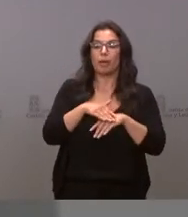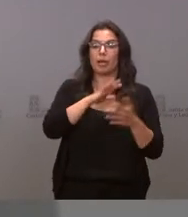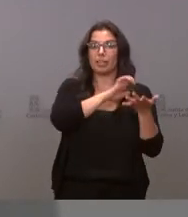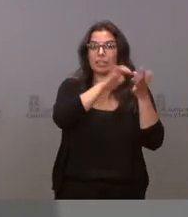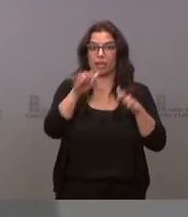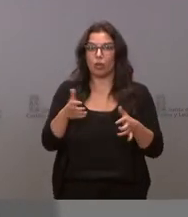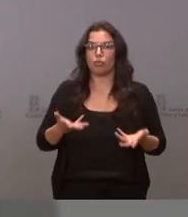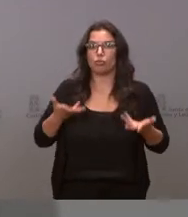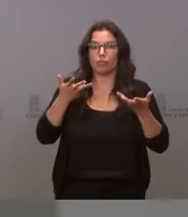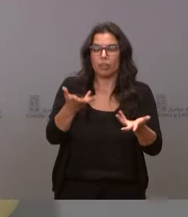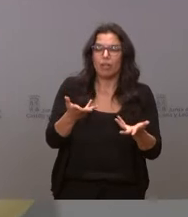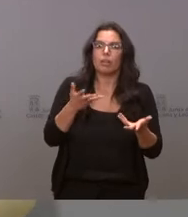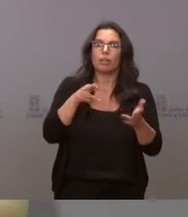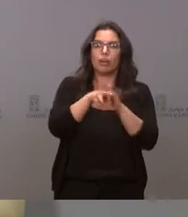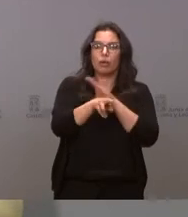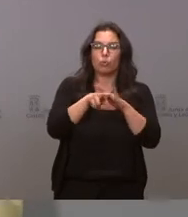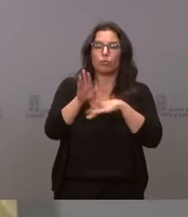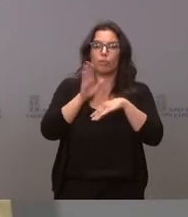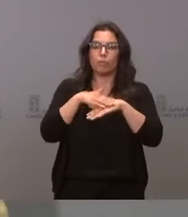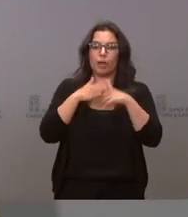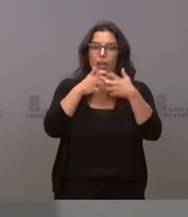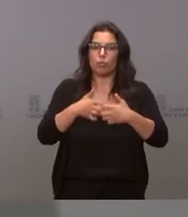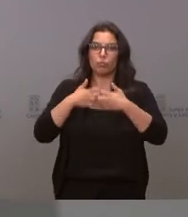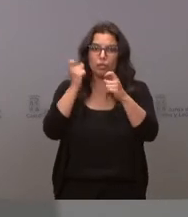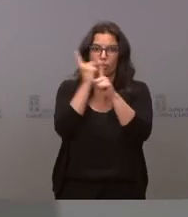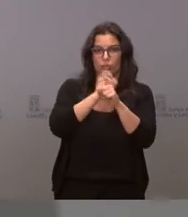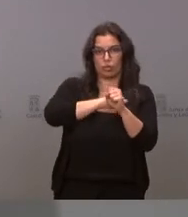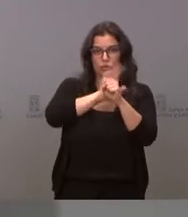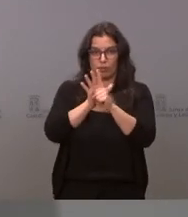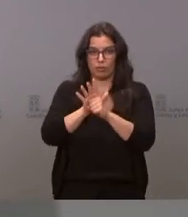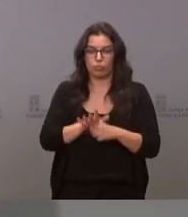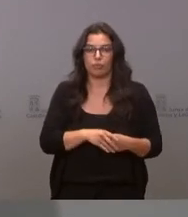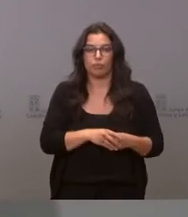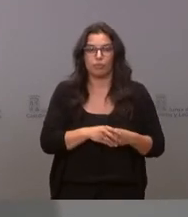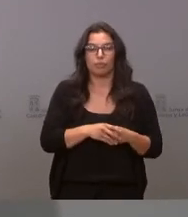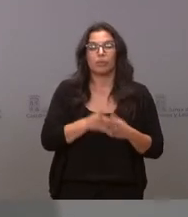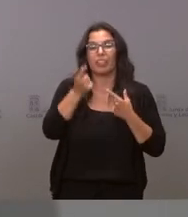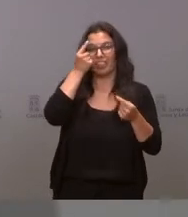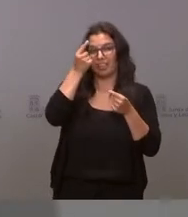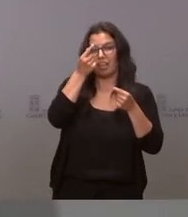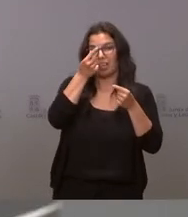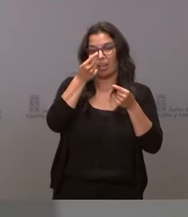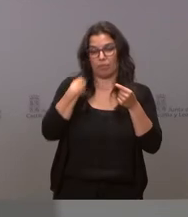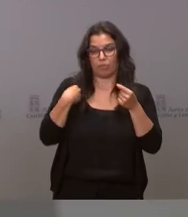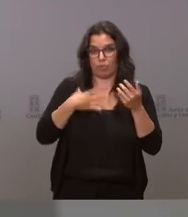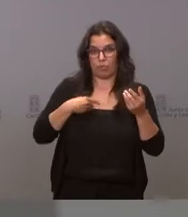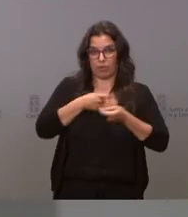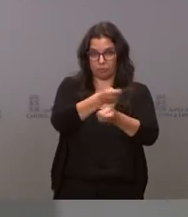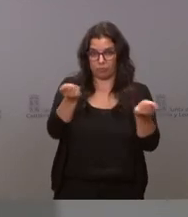de medios para la lucha contra el coronavirus tienen detallados en la nota